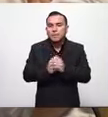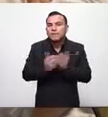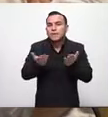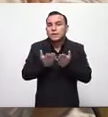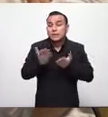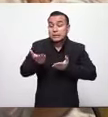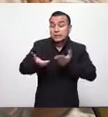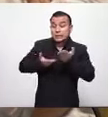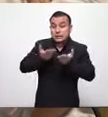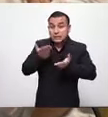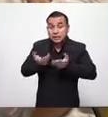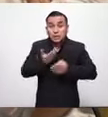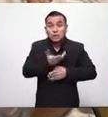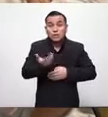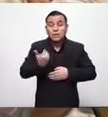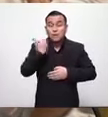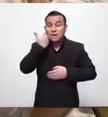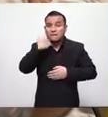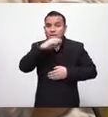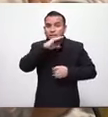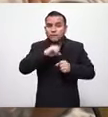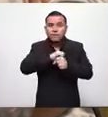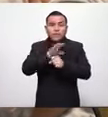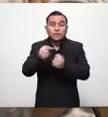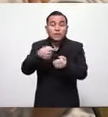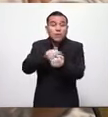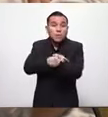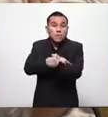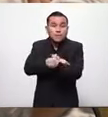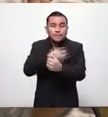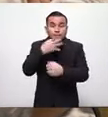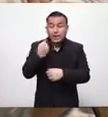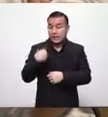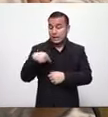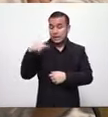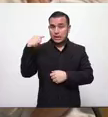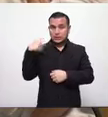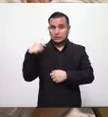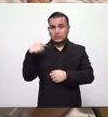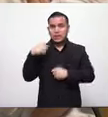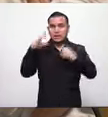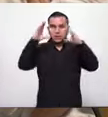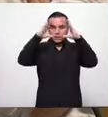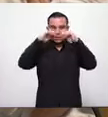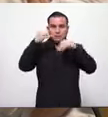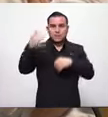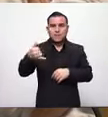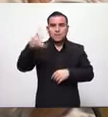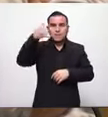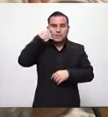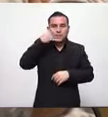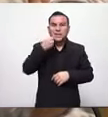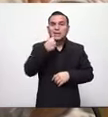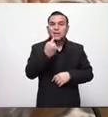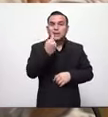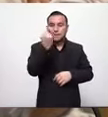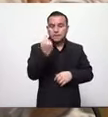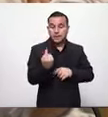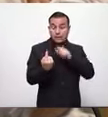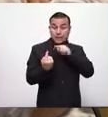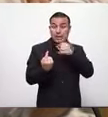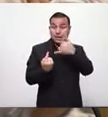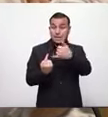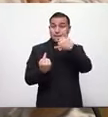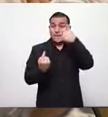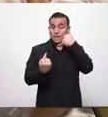atender a las personas infectadas es más el día de ayer en la noche me hablaba ya una persona y me decía mire